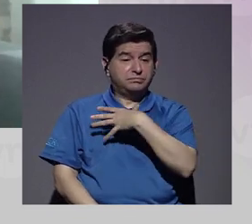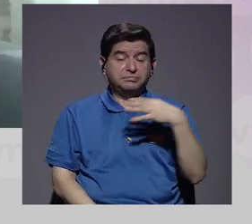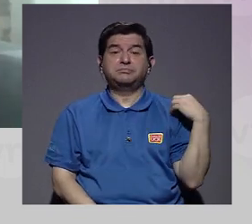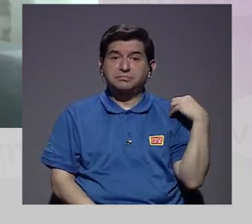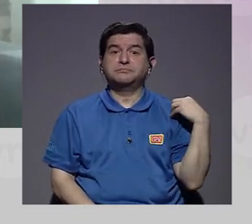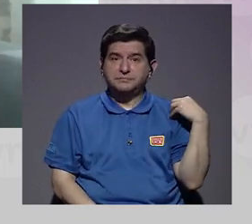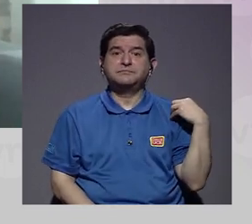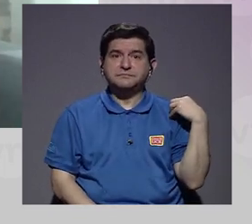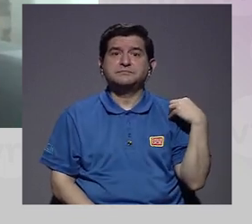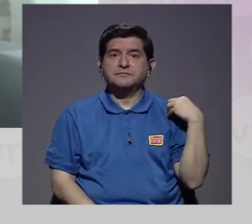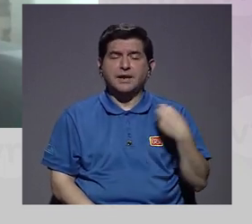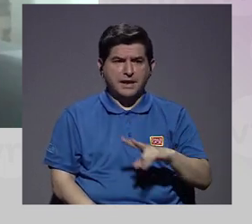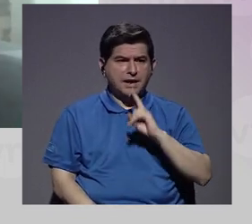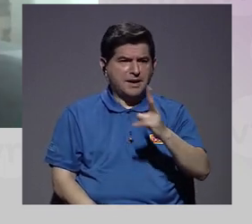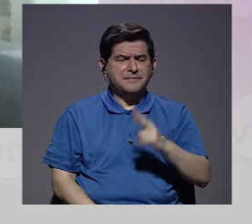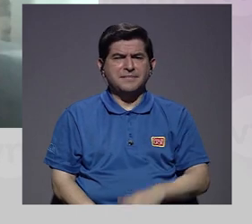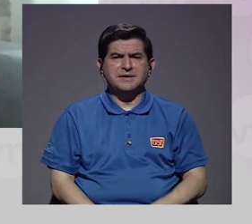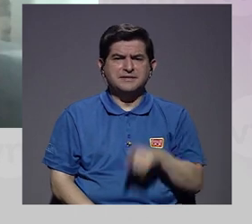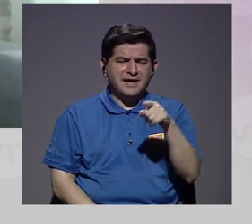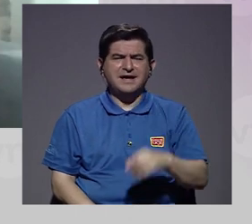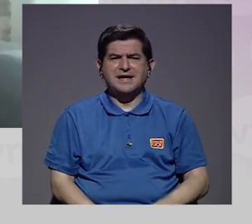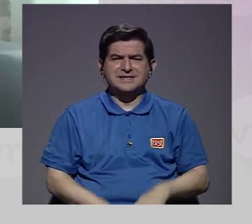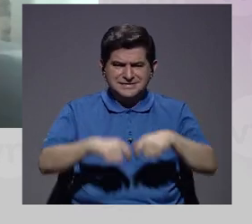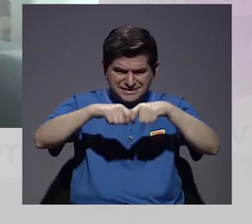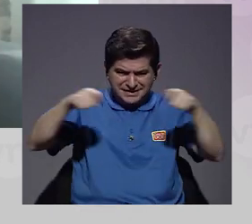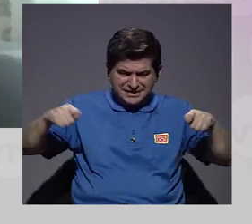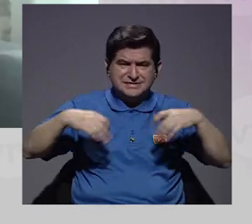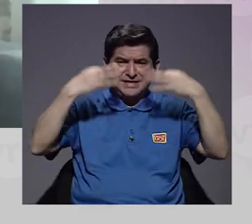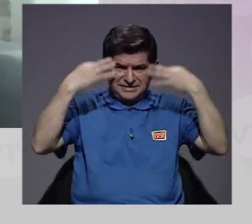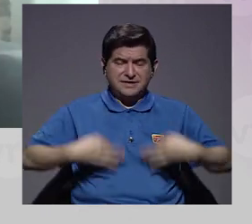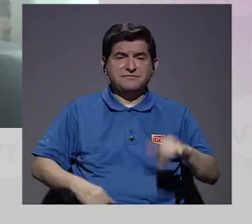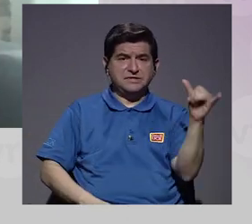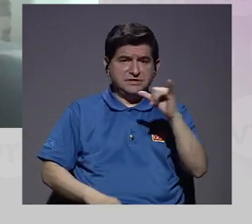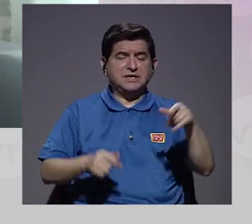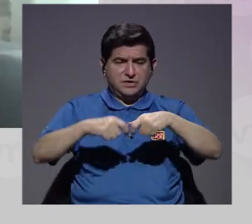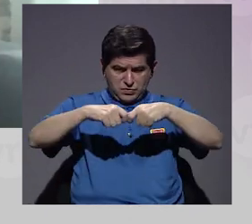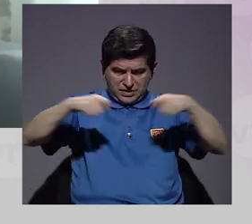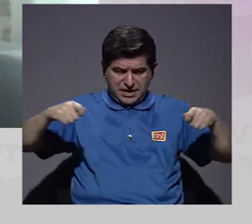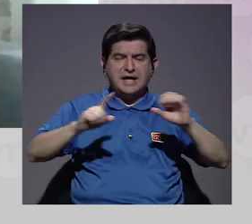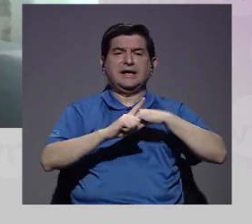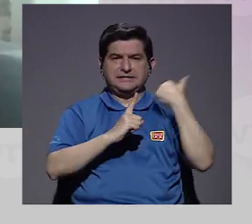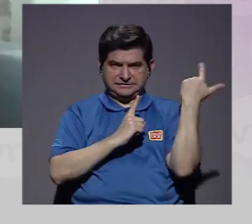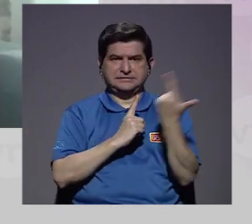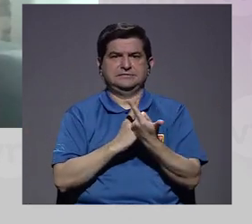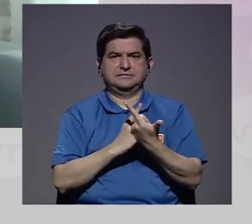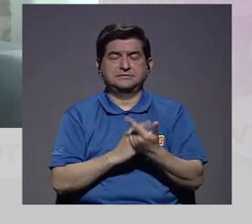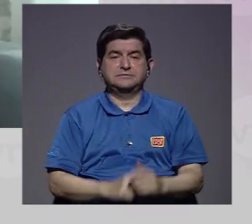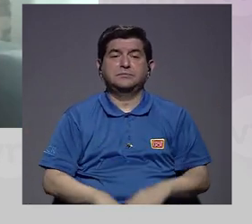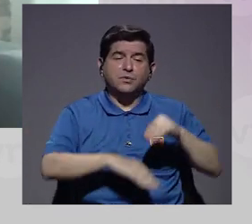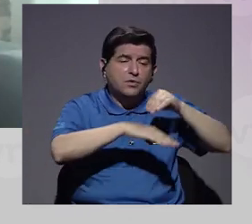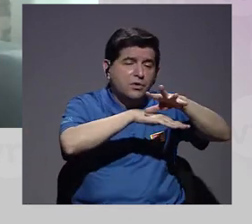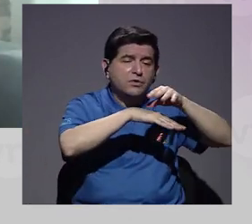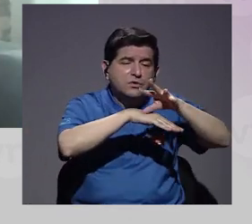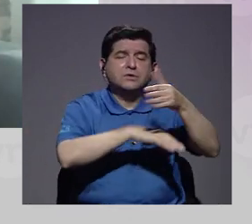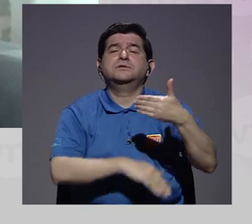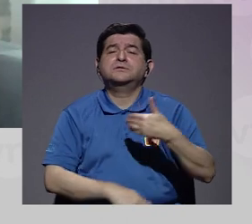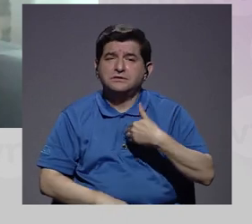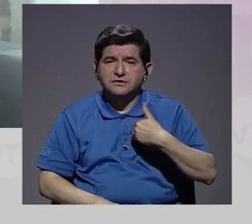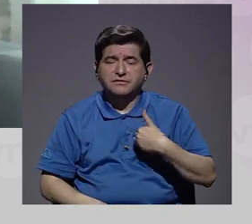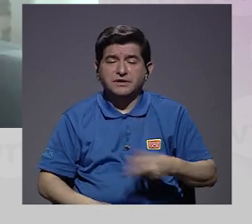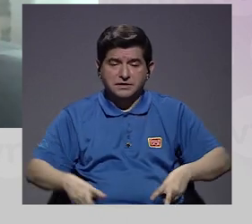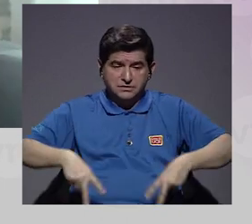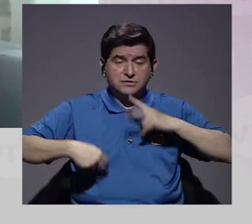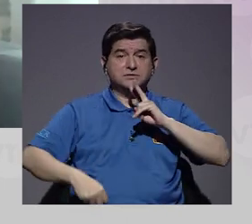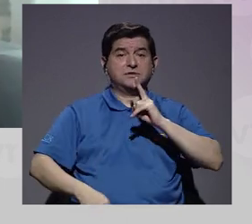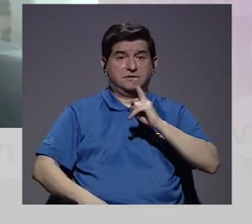gustó muchísimo, que en realidad la distancia física también es distancia social, ¿verdad? Por las implicaciones que